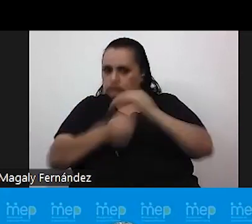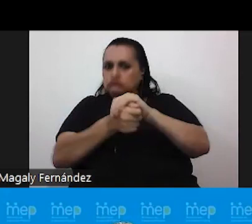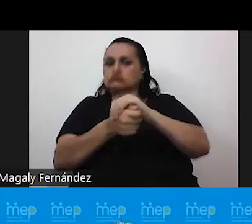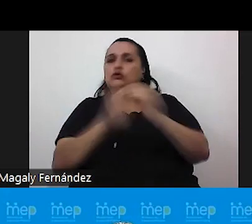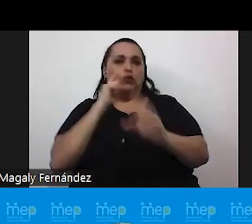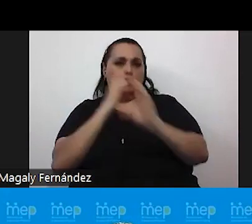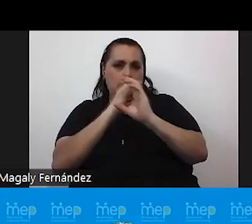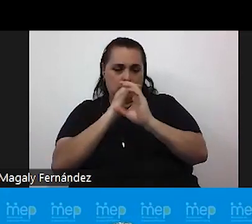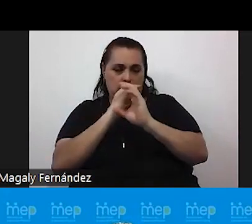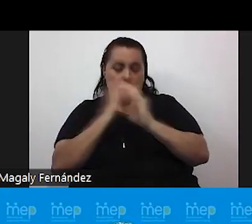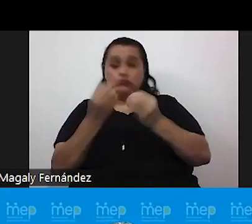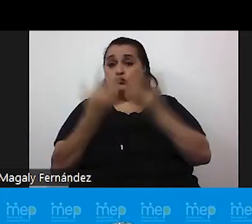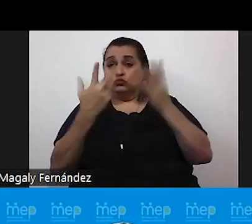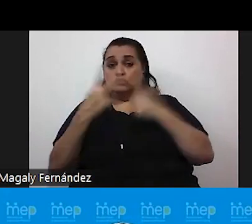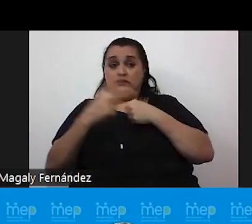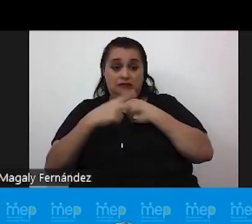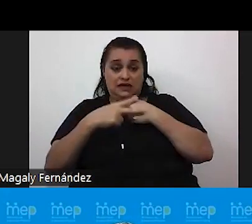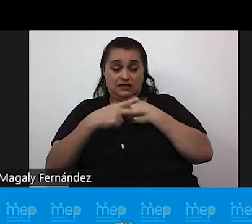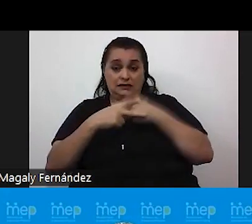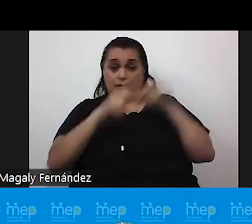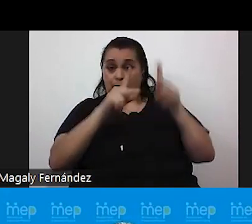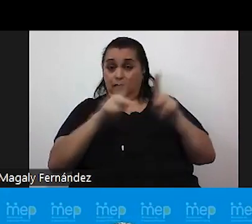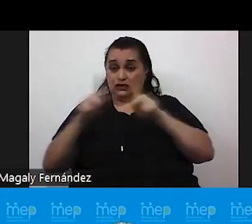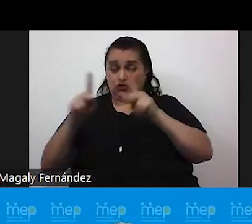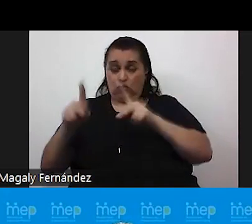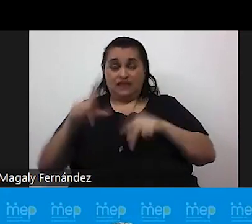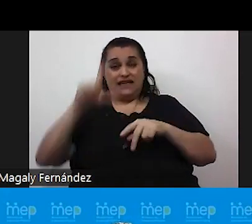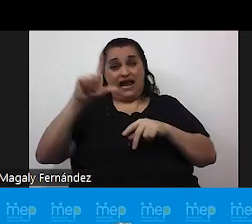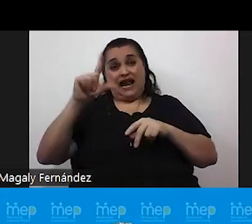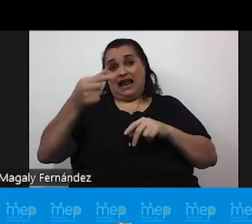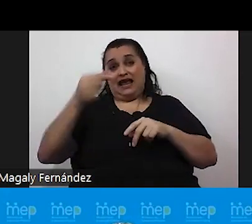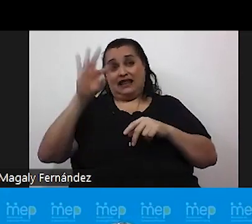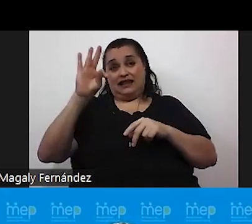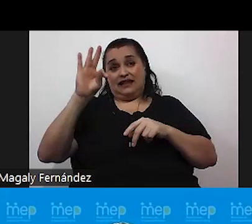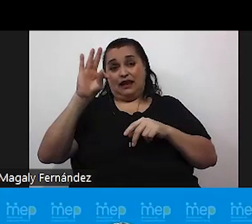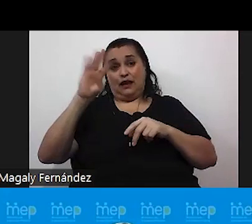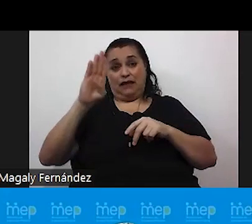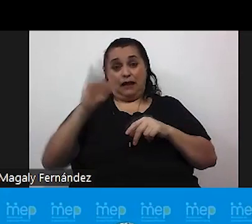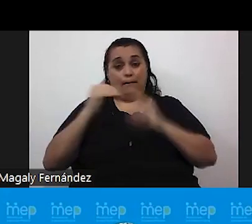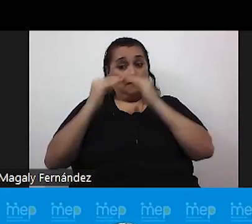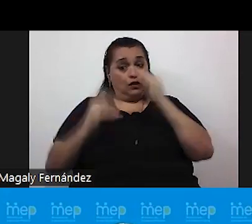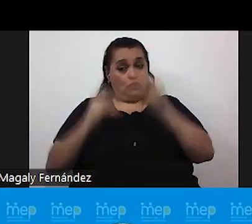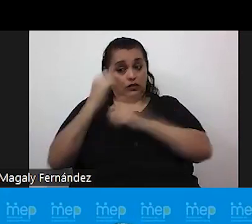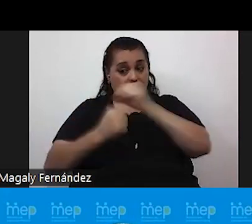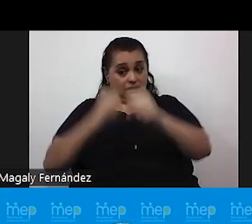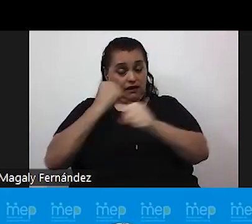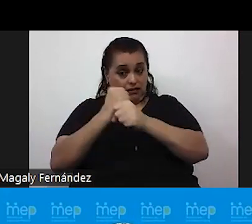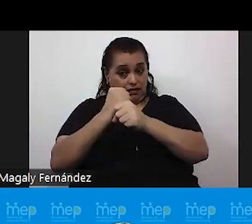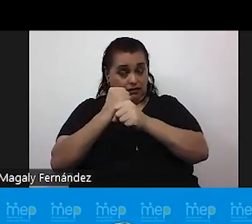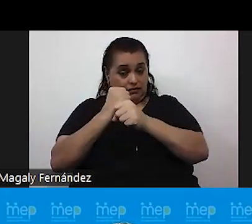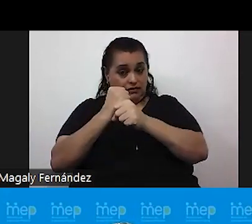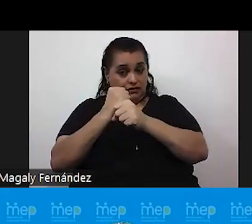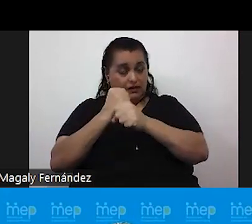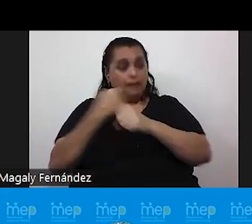muchas veces las personas de la población LGTB siendo menores de edad voy a hacer en esta parte un poquito una